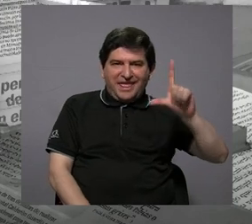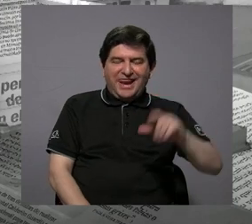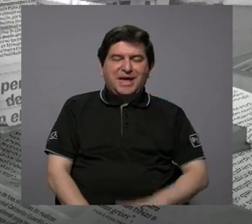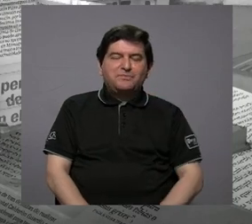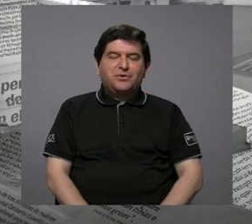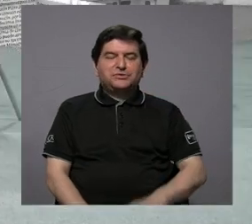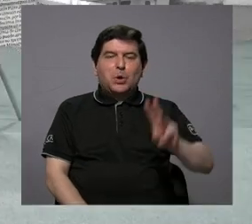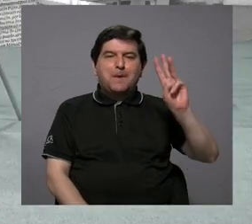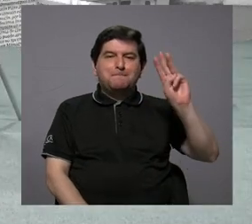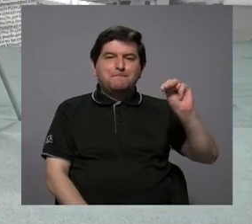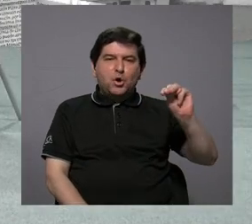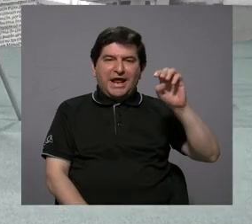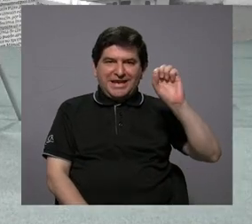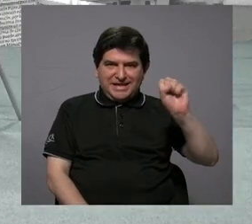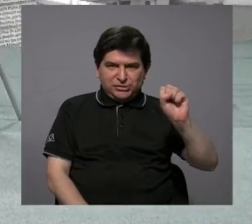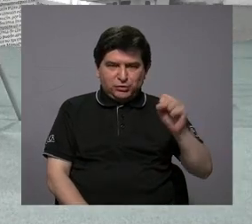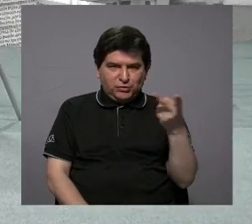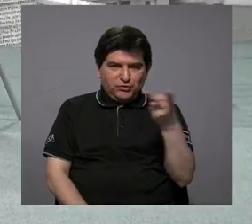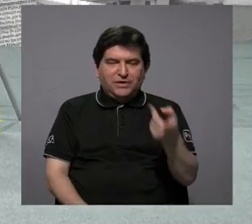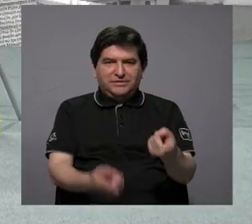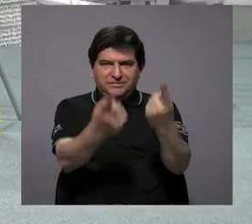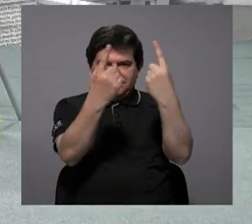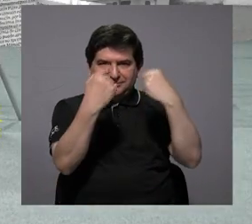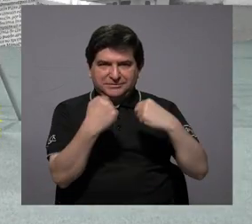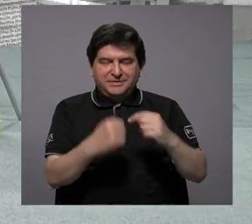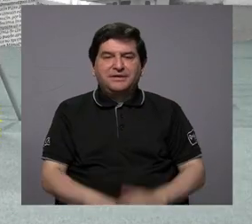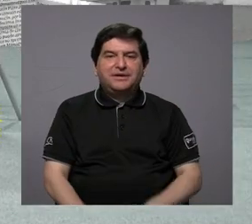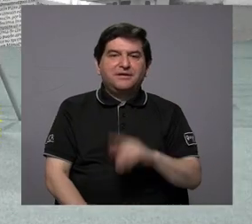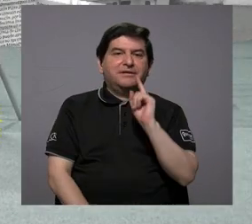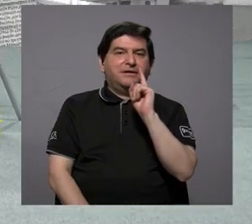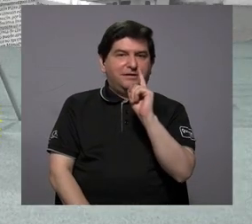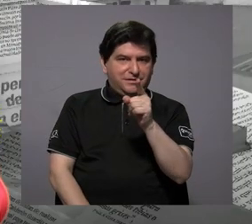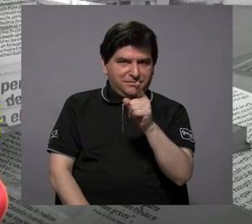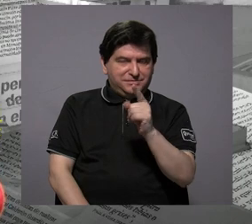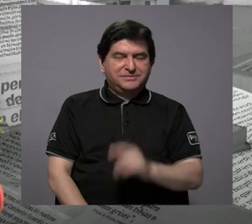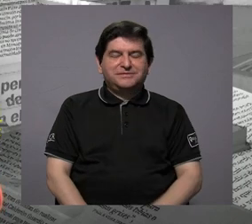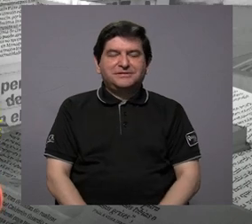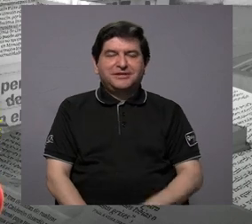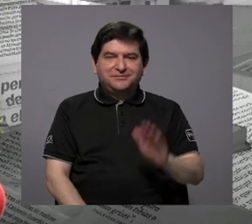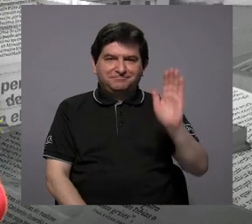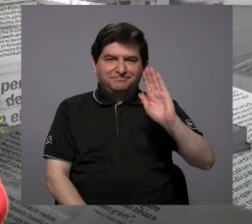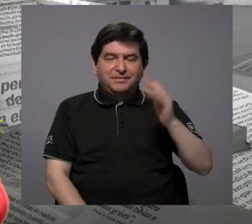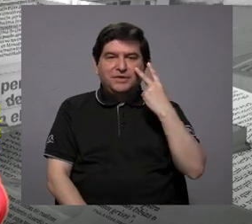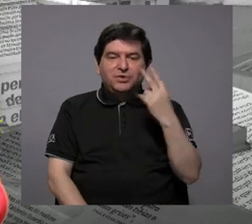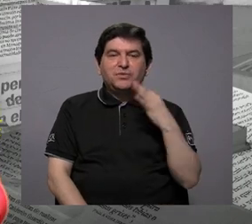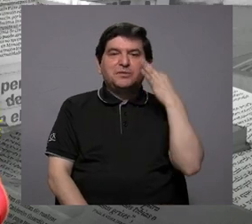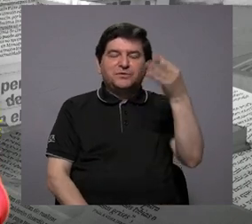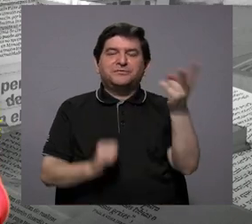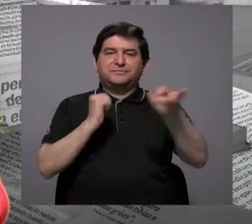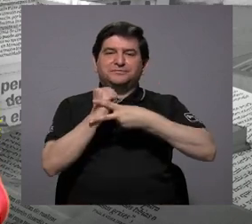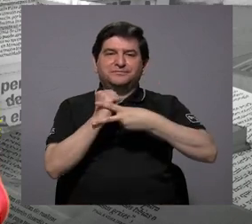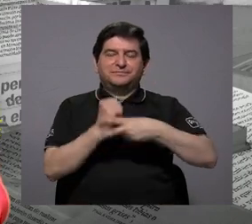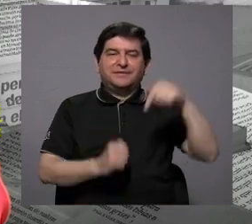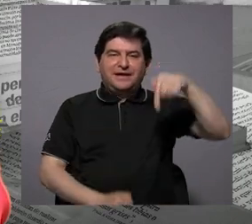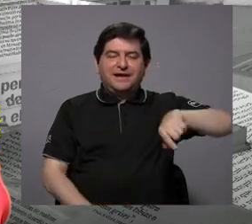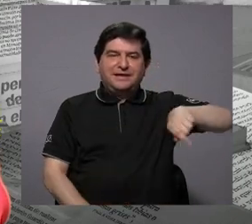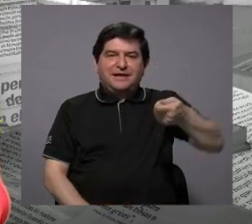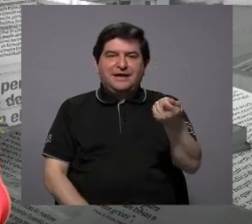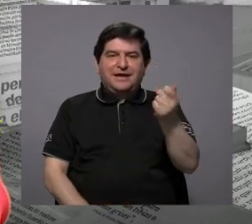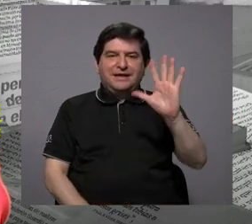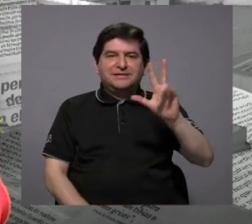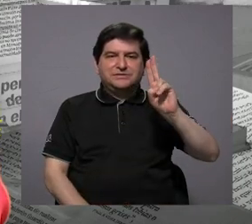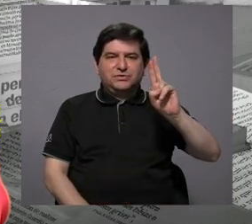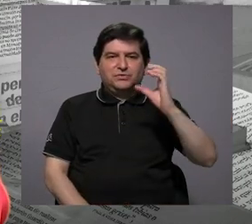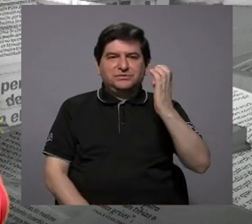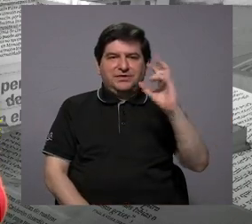a Leonora a Morelia por haber estado con nosotros y a ustedes me despido y nos vemos la próxima vez